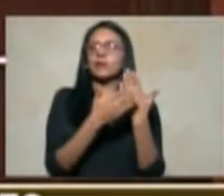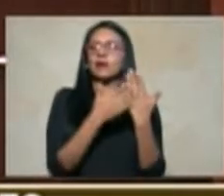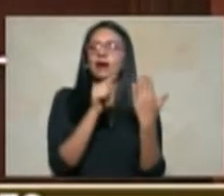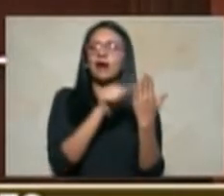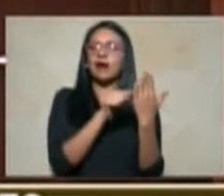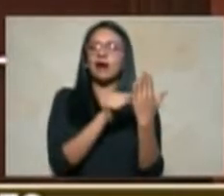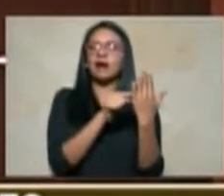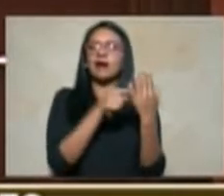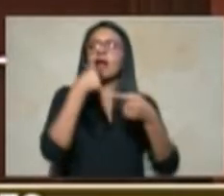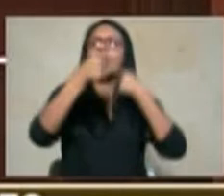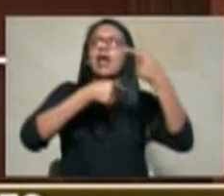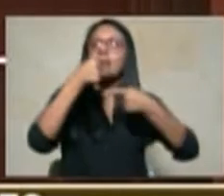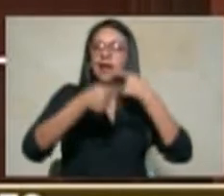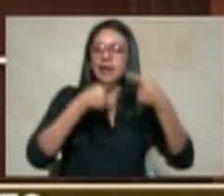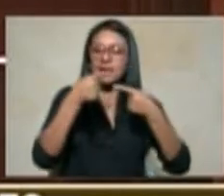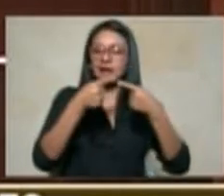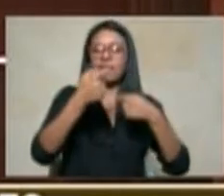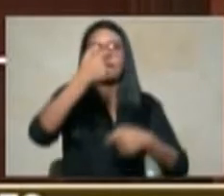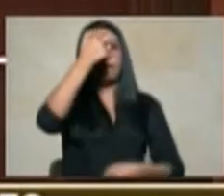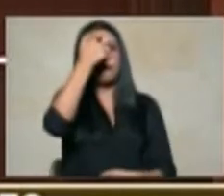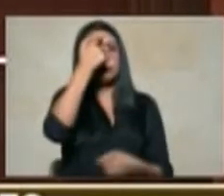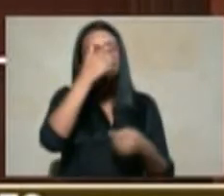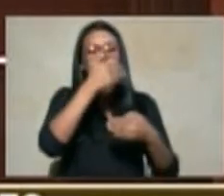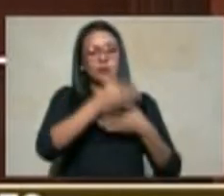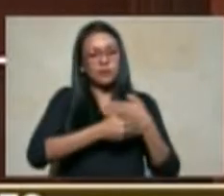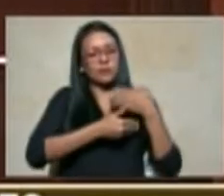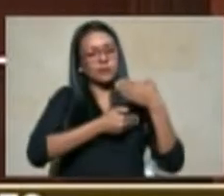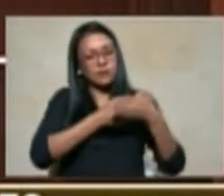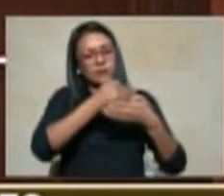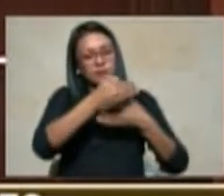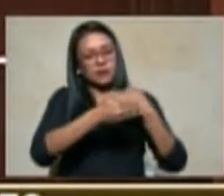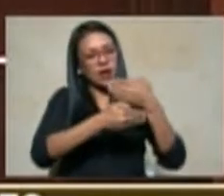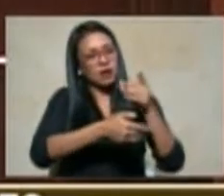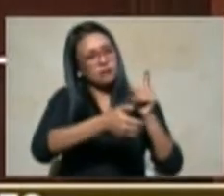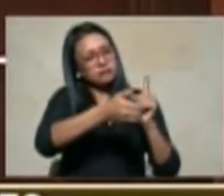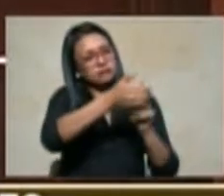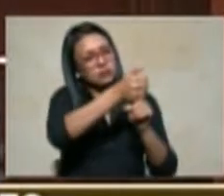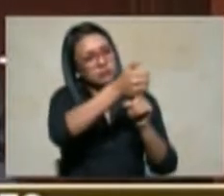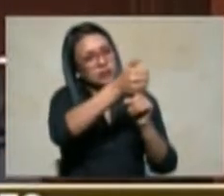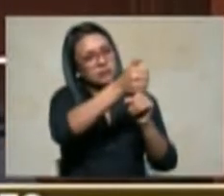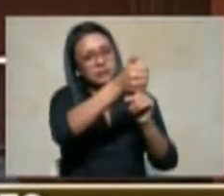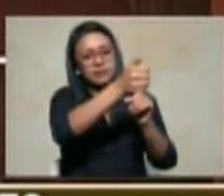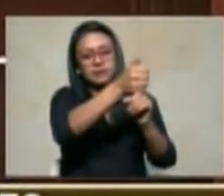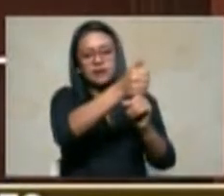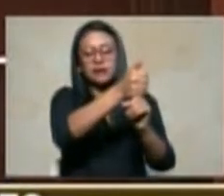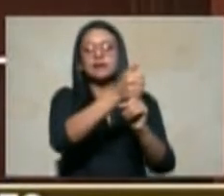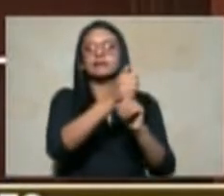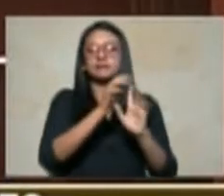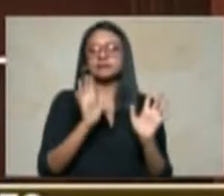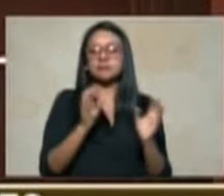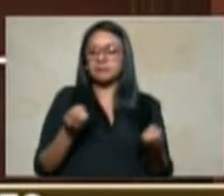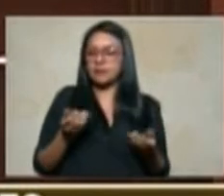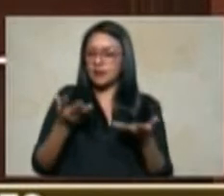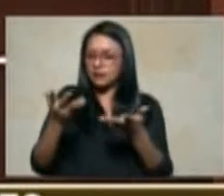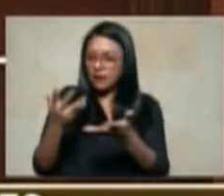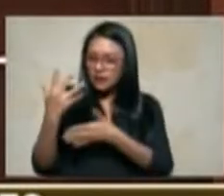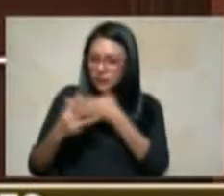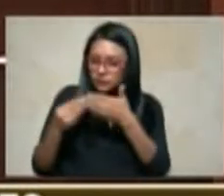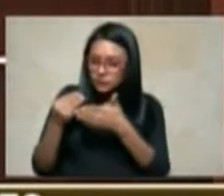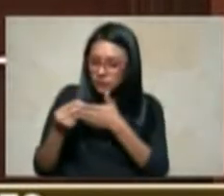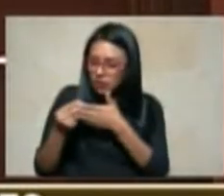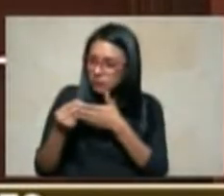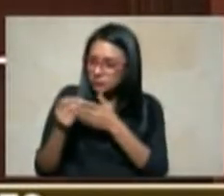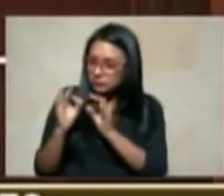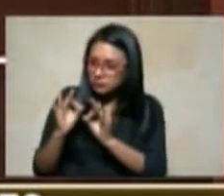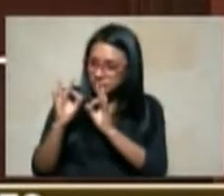poco a poco fuimos obteniendo en virtud de los resultados que en materia de reclamación